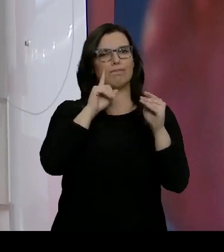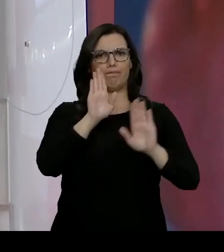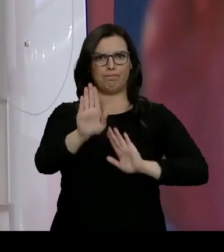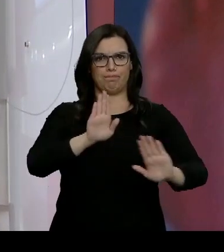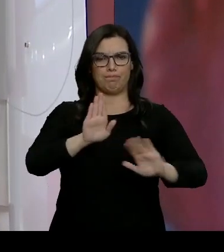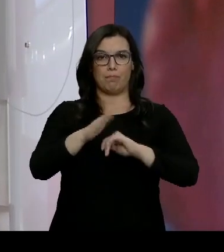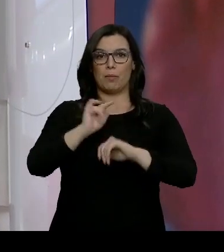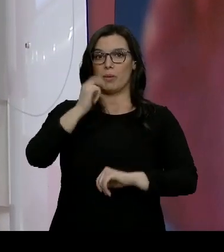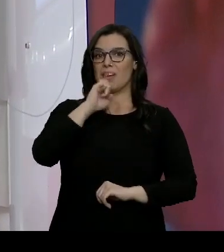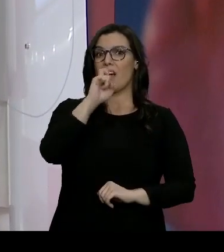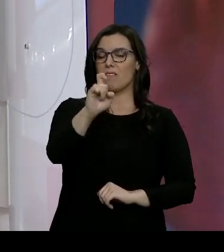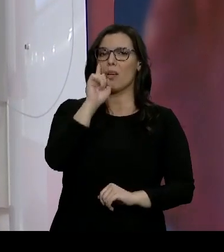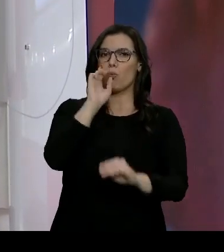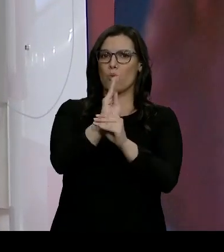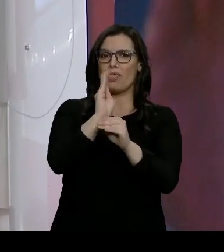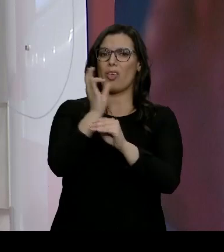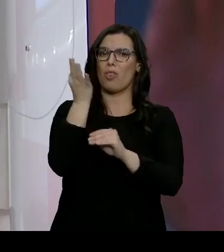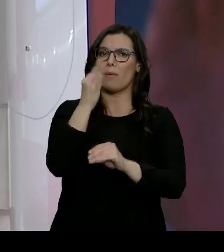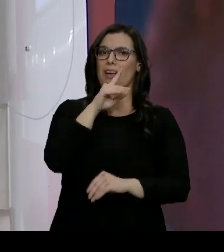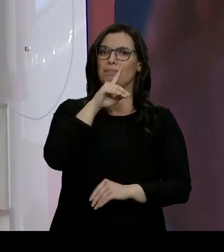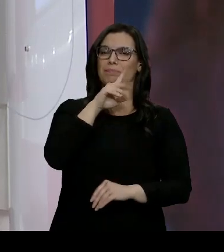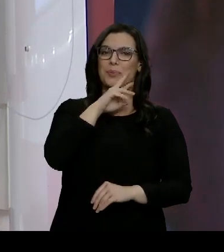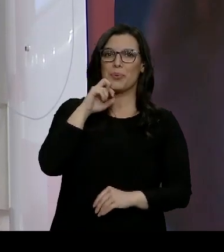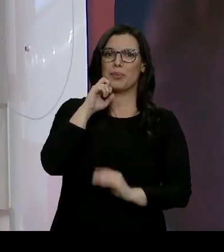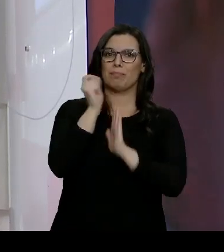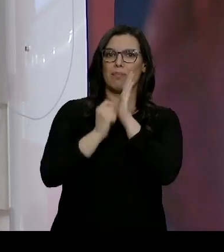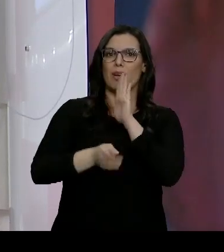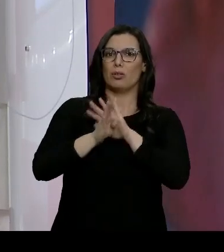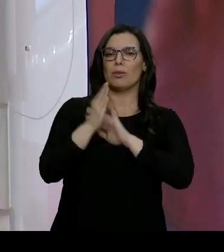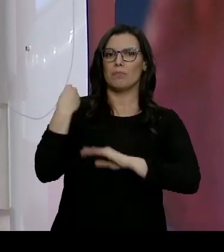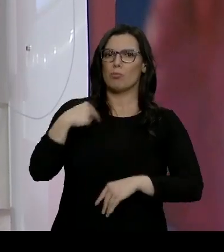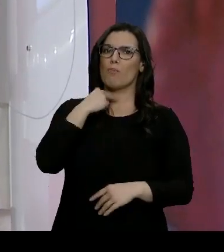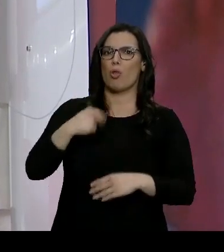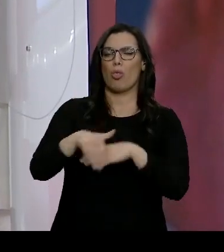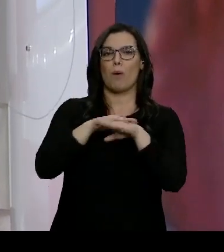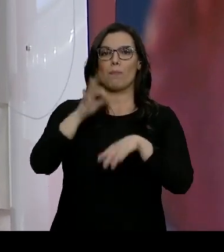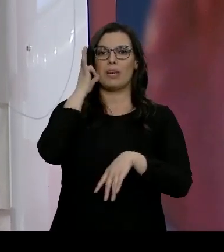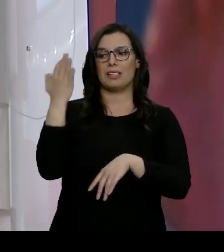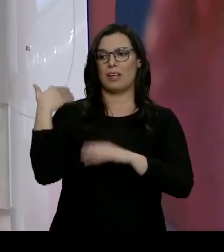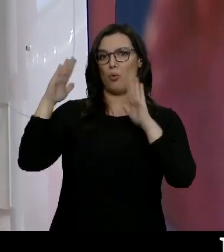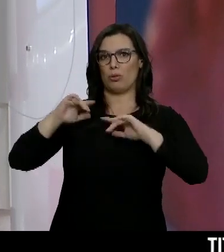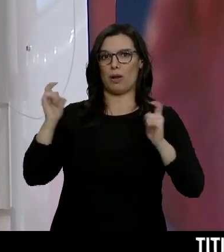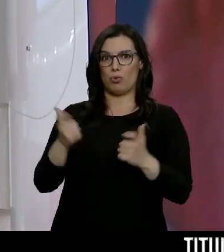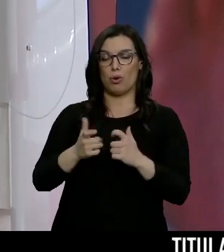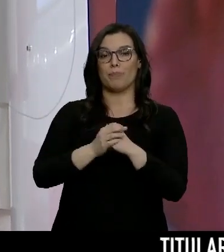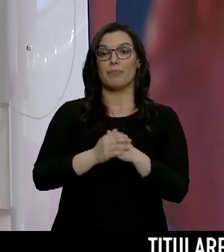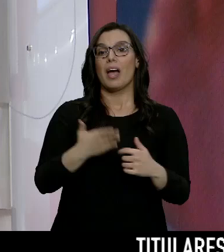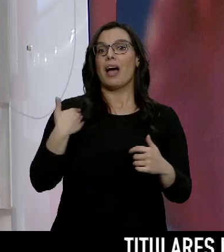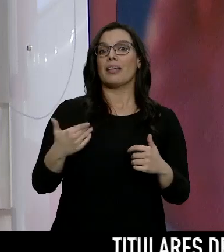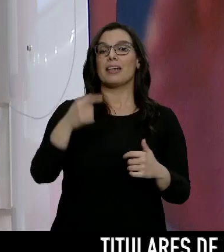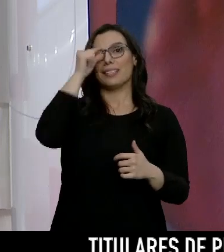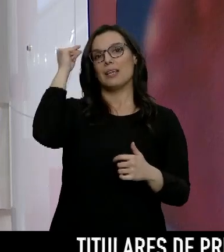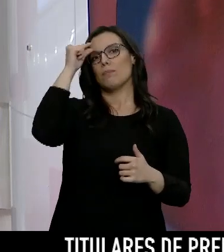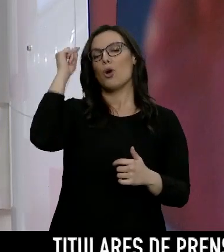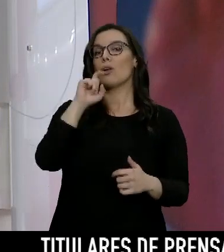La primera en advertir del mantenimiento de las restricciones fue la ministra Carolina Darias tras la última interterritorial. Y ayer Fernando Simón